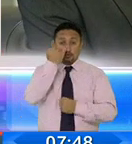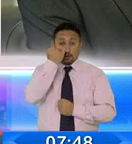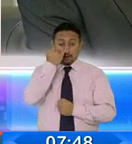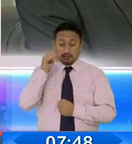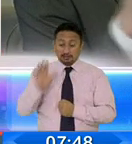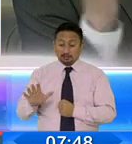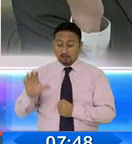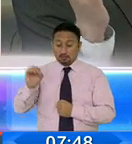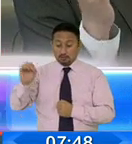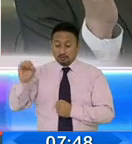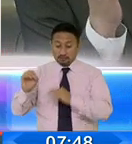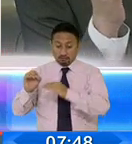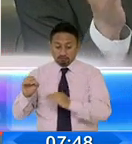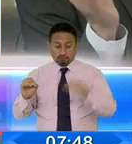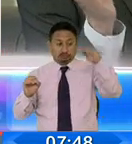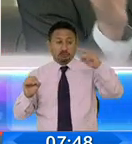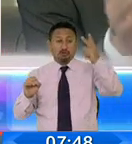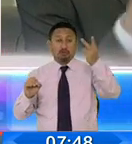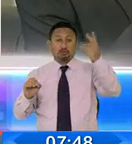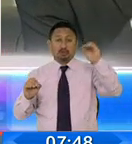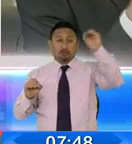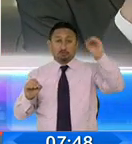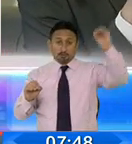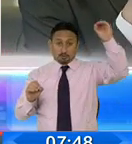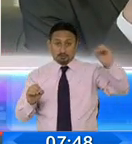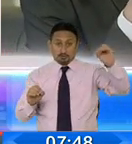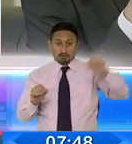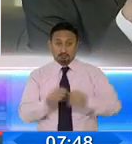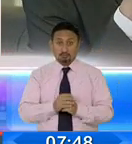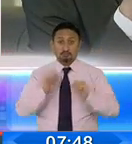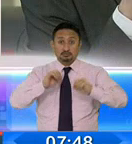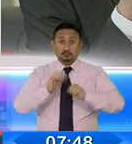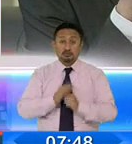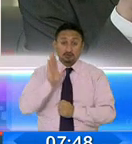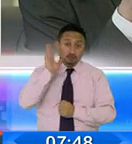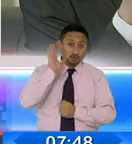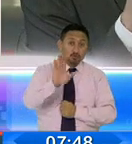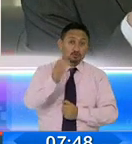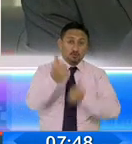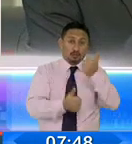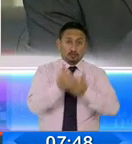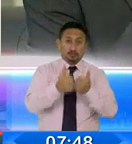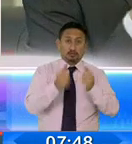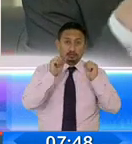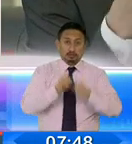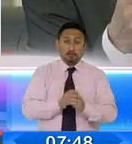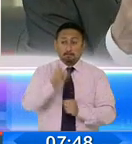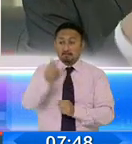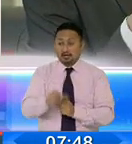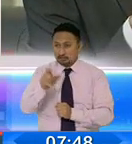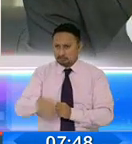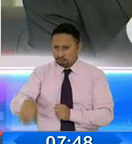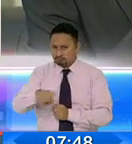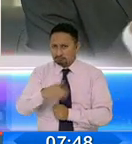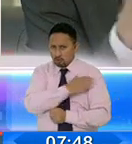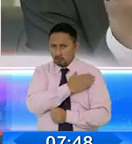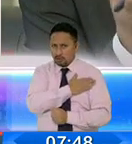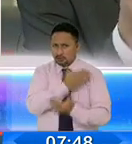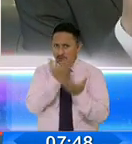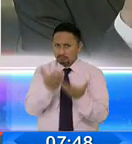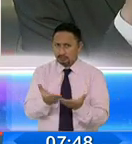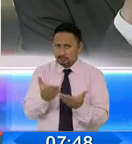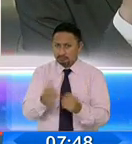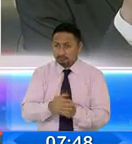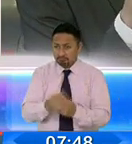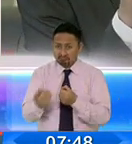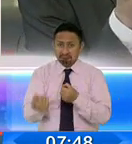5% a un 20% se debe mucho a la candidatura suya que ha logrado captar a otro tipo de